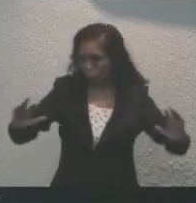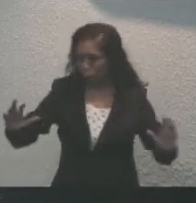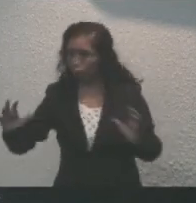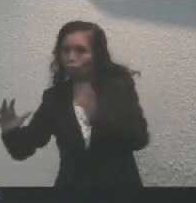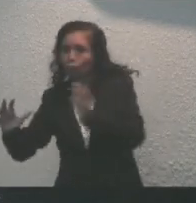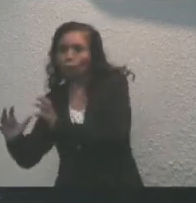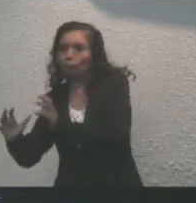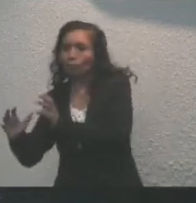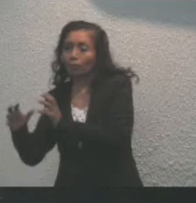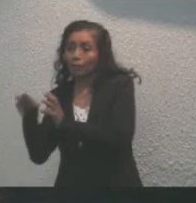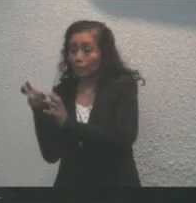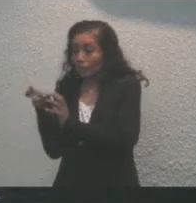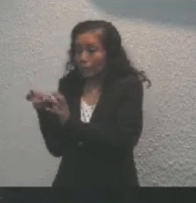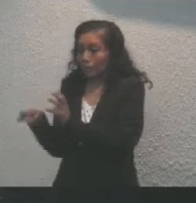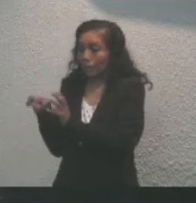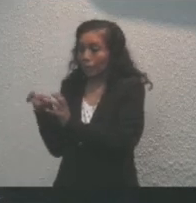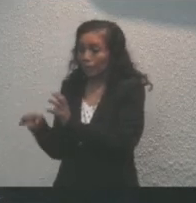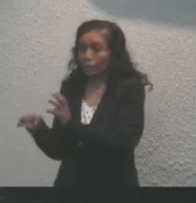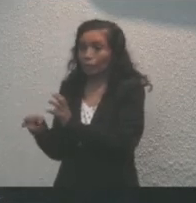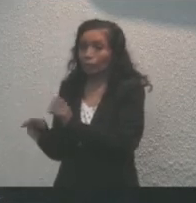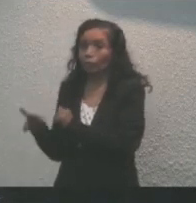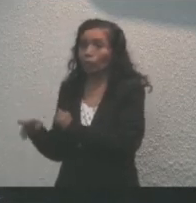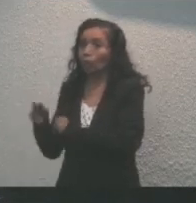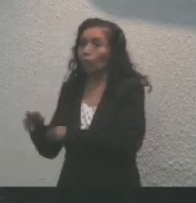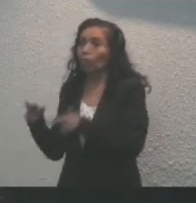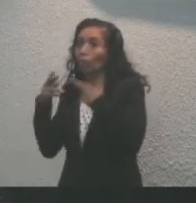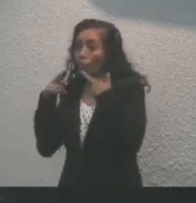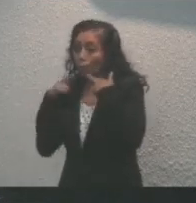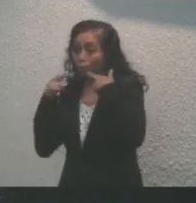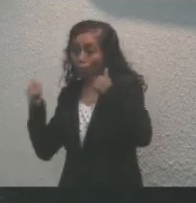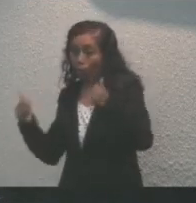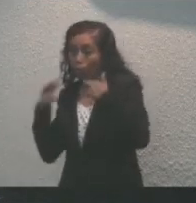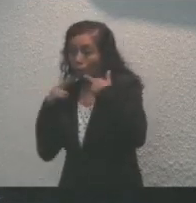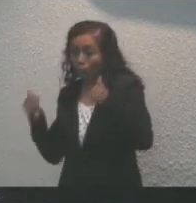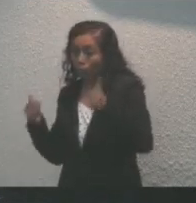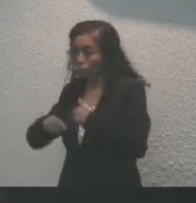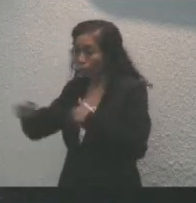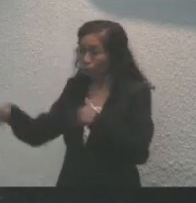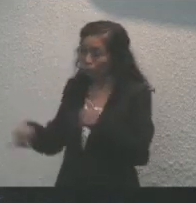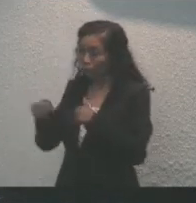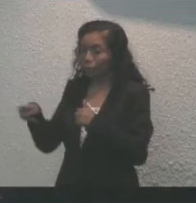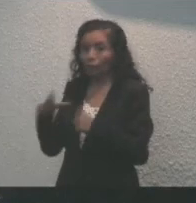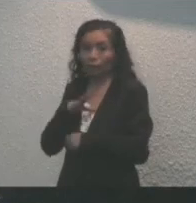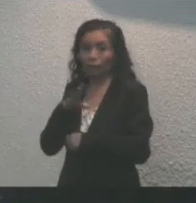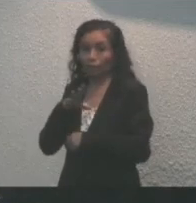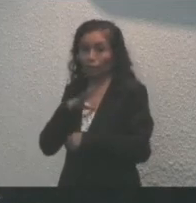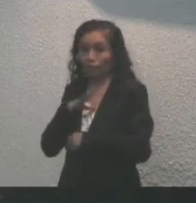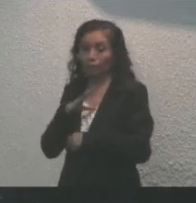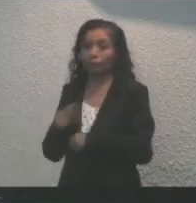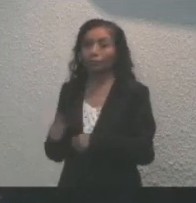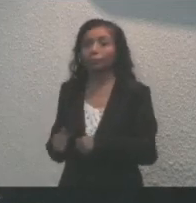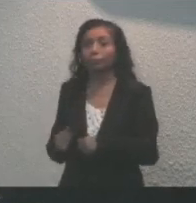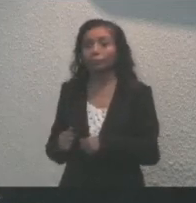Eso puso en riesgo los ranchos azucareros que empresarios tenían en la zona.